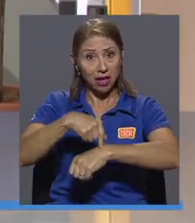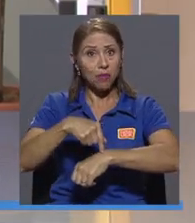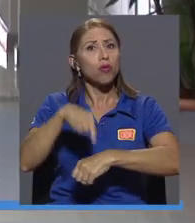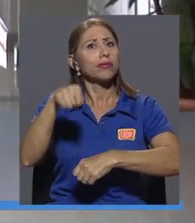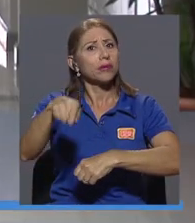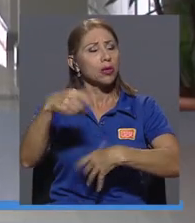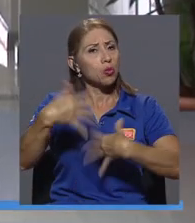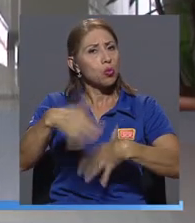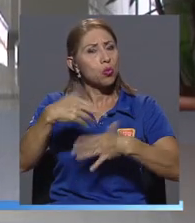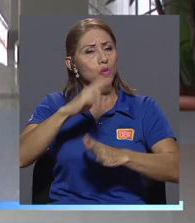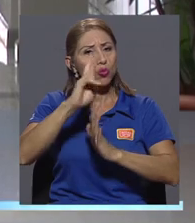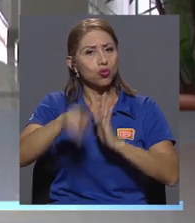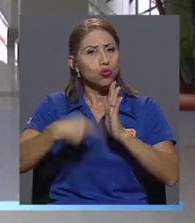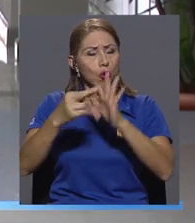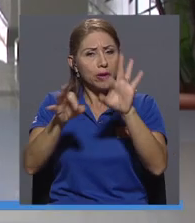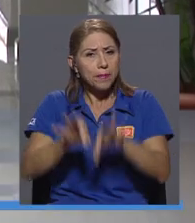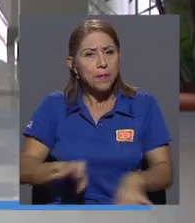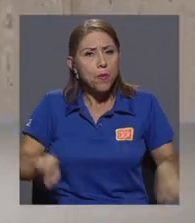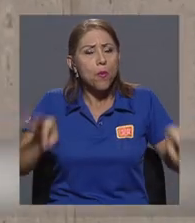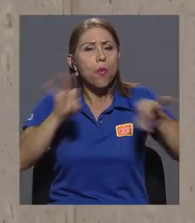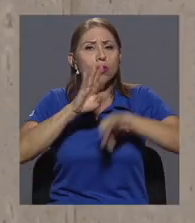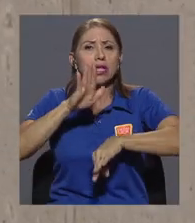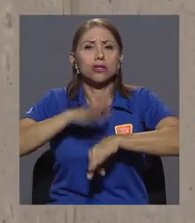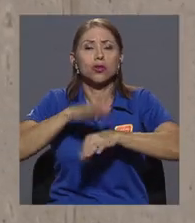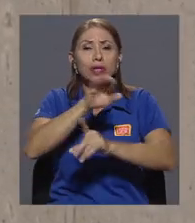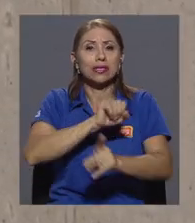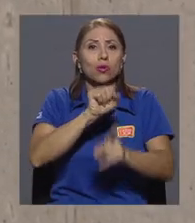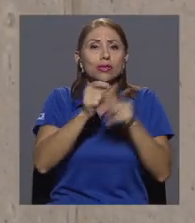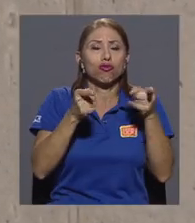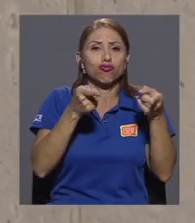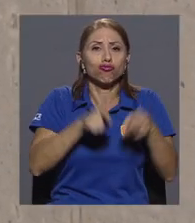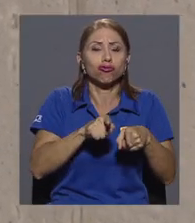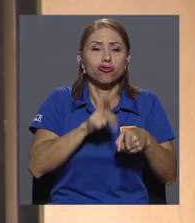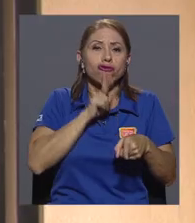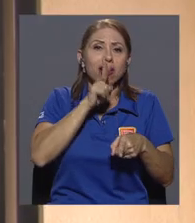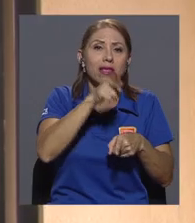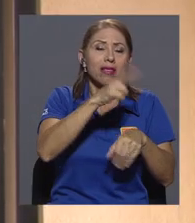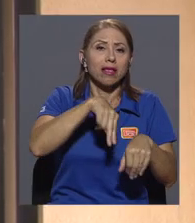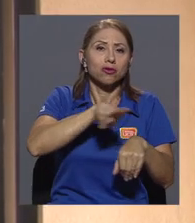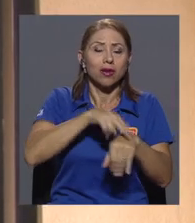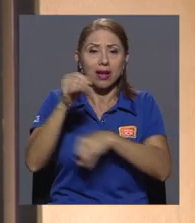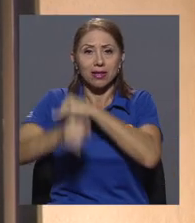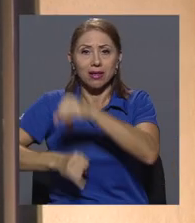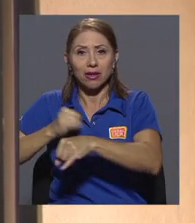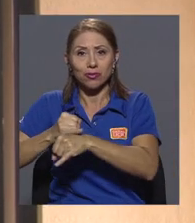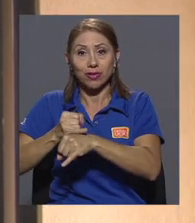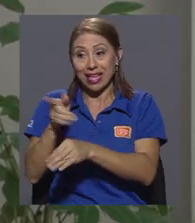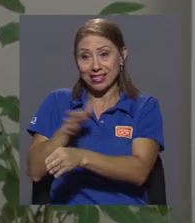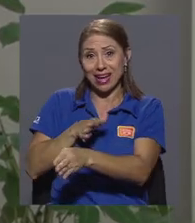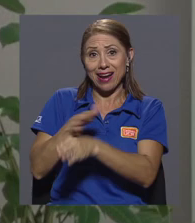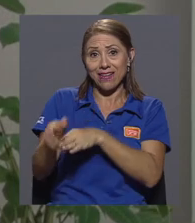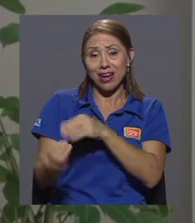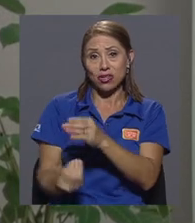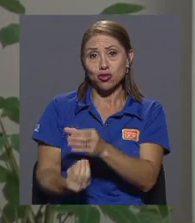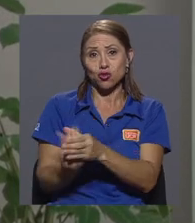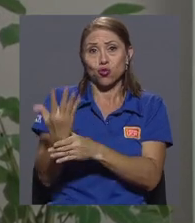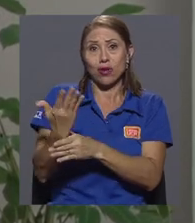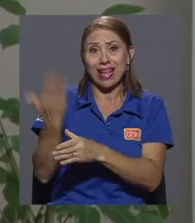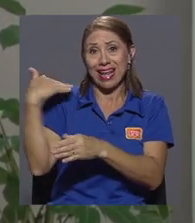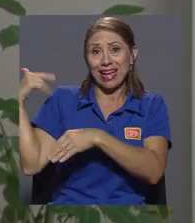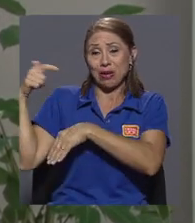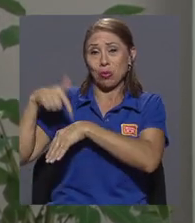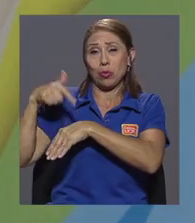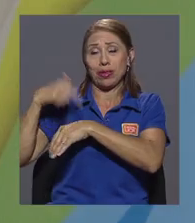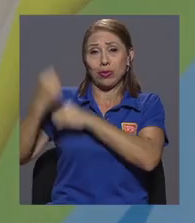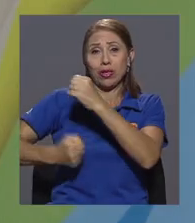desempeñado un rol crítico de la realidad nacional e internacional. La carrera surge en medio del ambiente convulso que caracterizó la